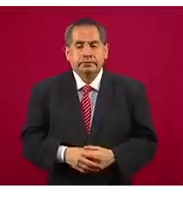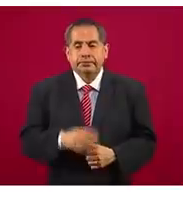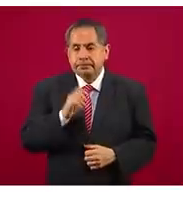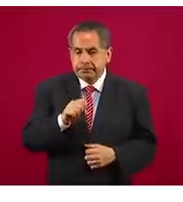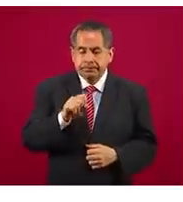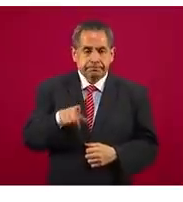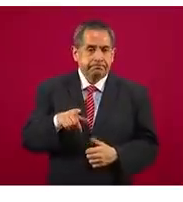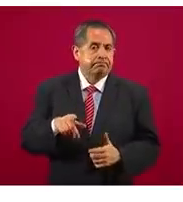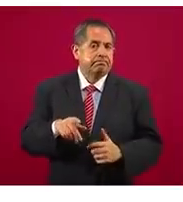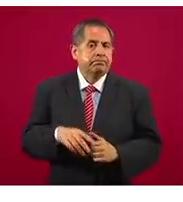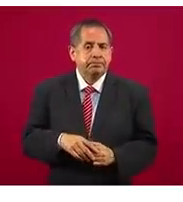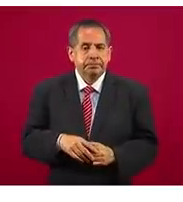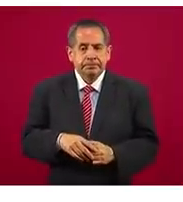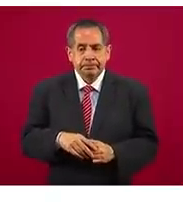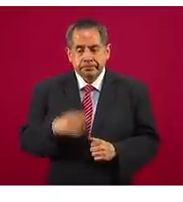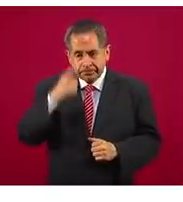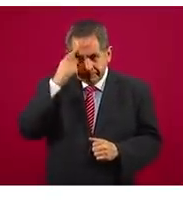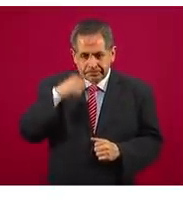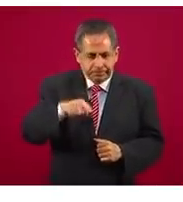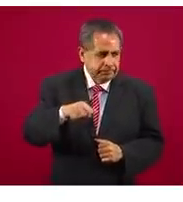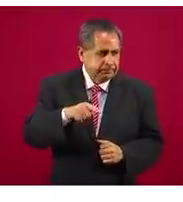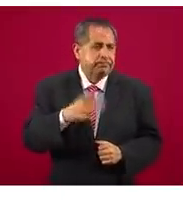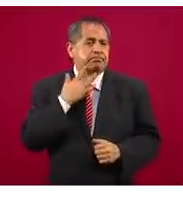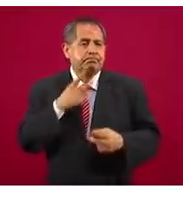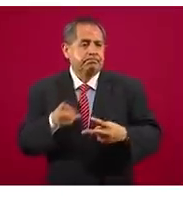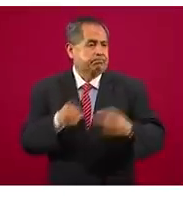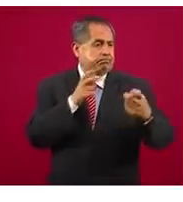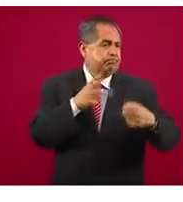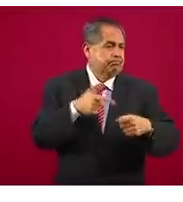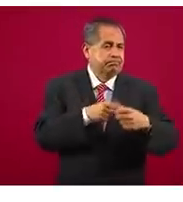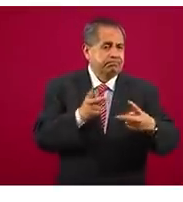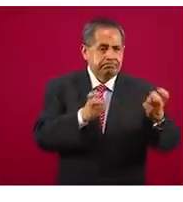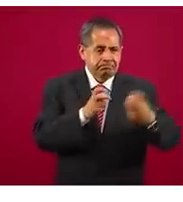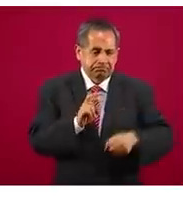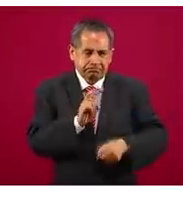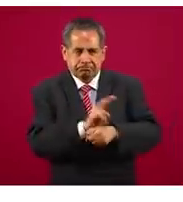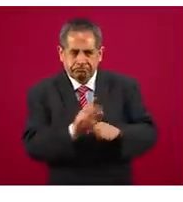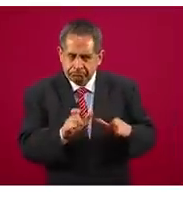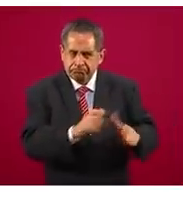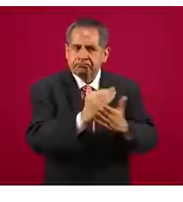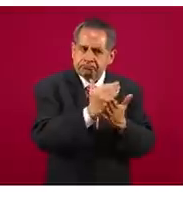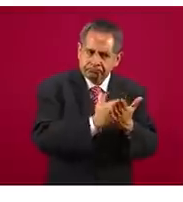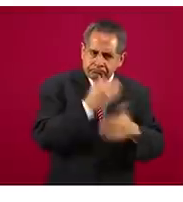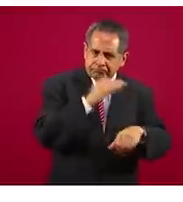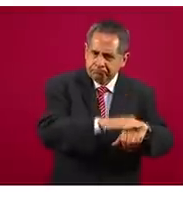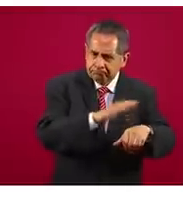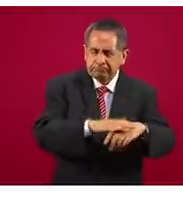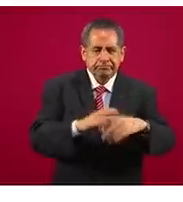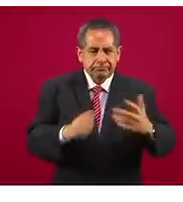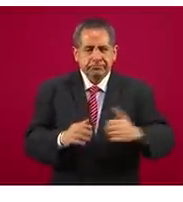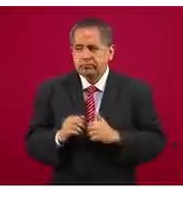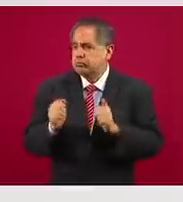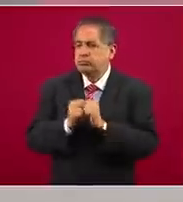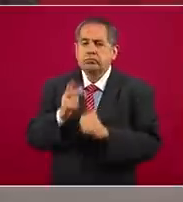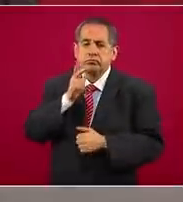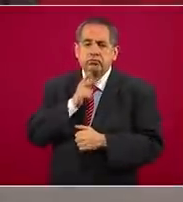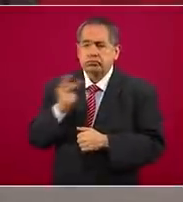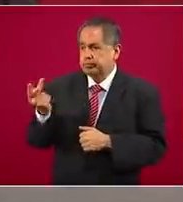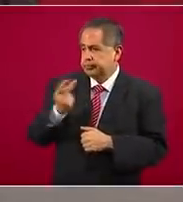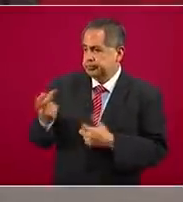reconocimientos para disuadir el robo de hidrocarburos y la coordinación con el sector de ductos de Pemex para